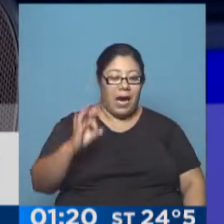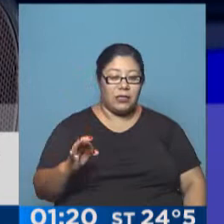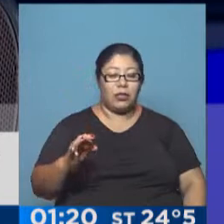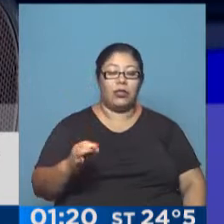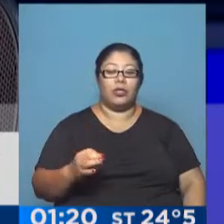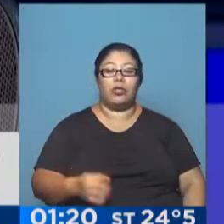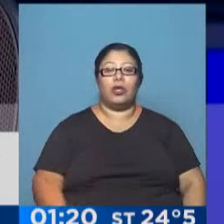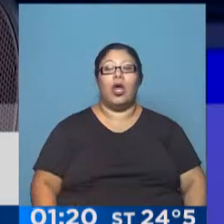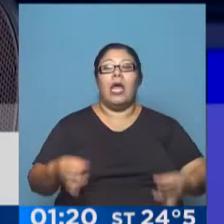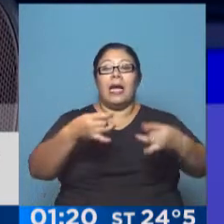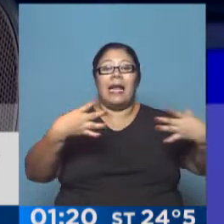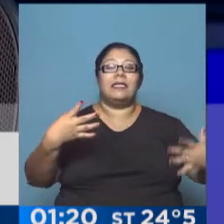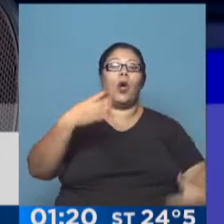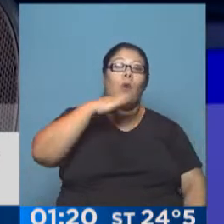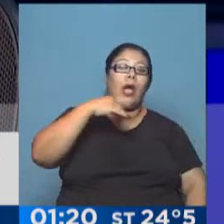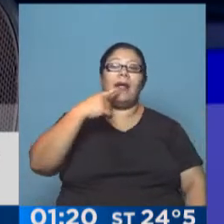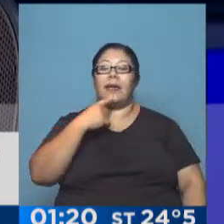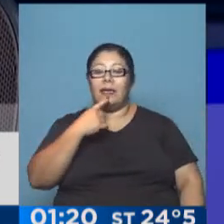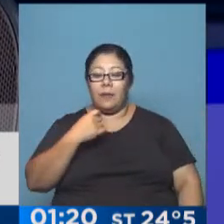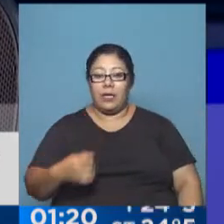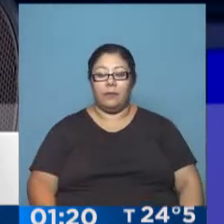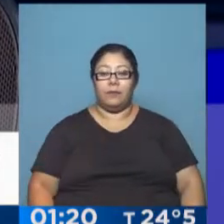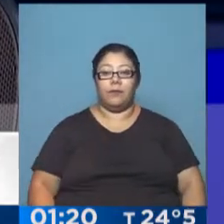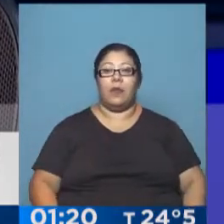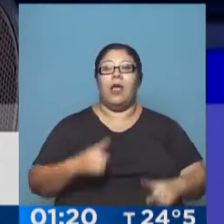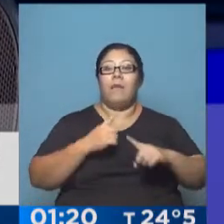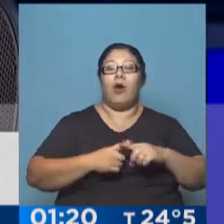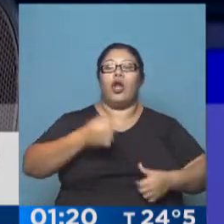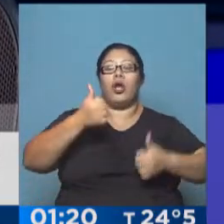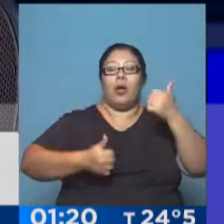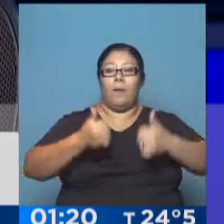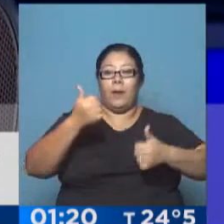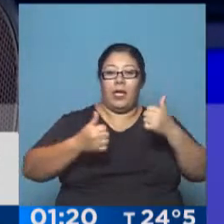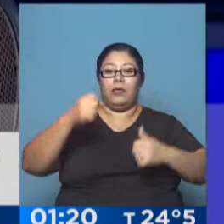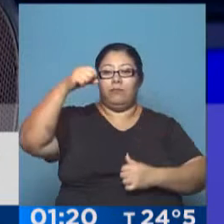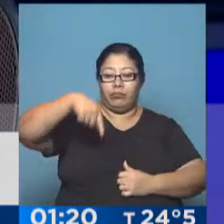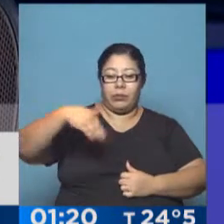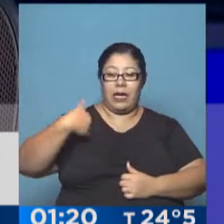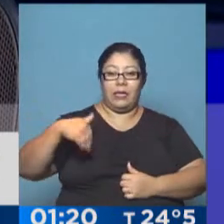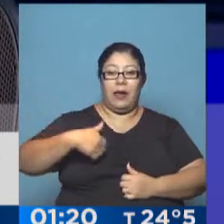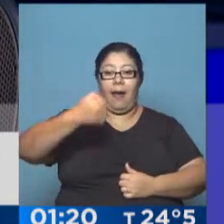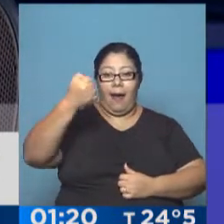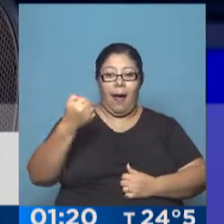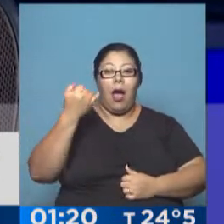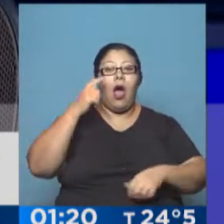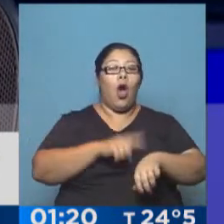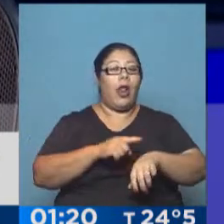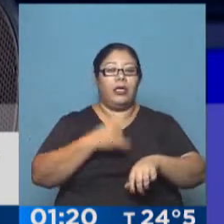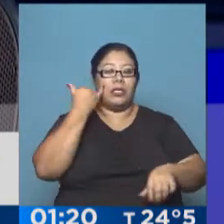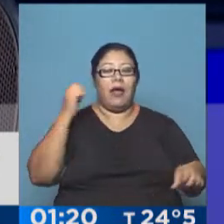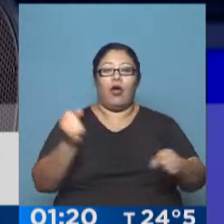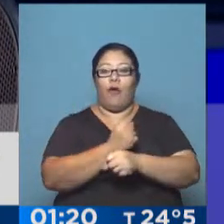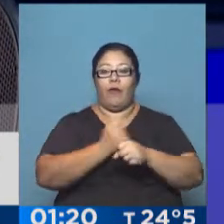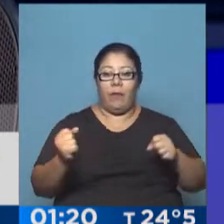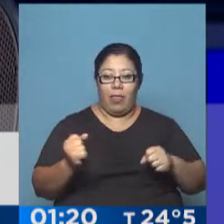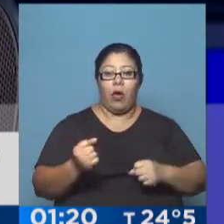El intersonal de cada una de las fechas de este fútbol argentino de primera división. En este caso está confirmado el horario. A las 5 de la tarde entonces